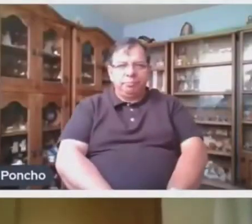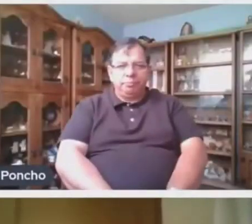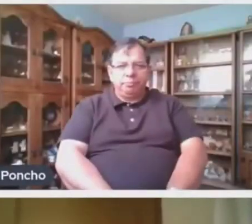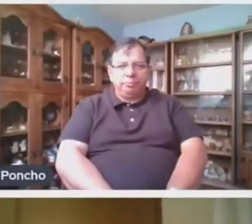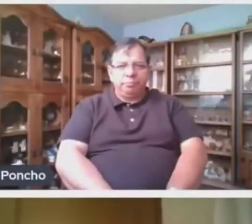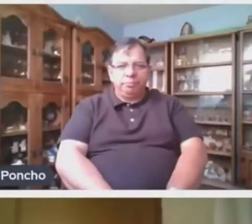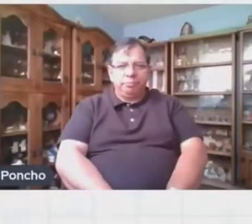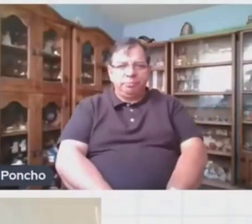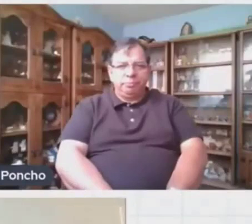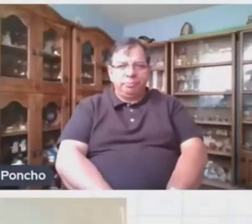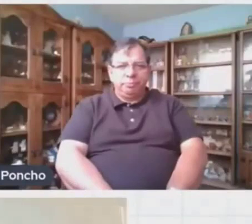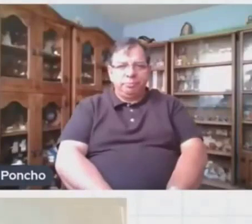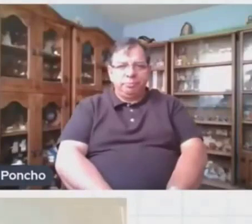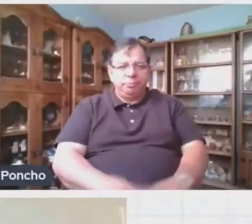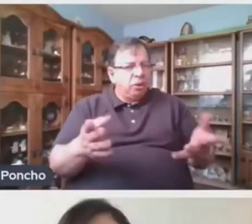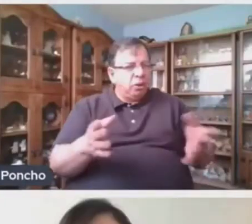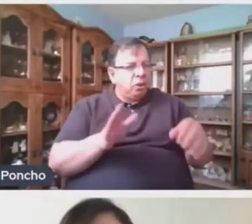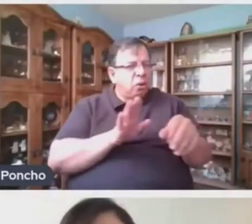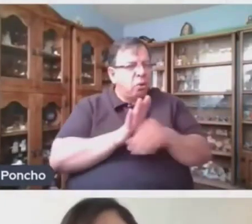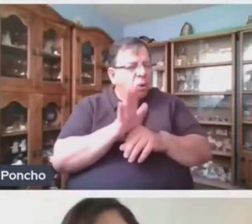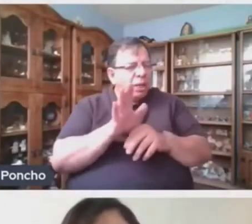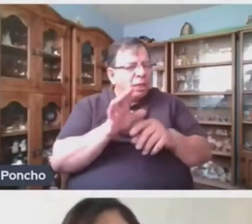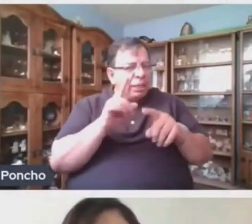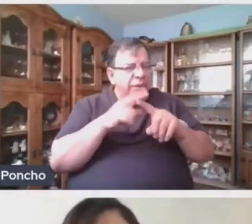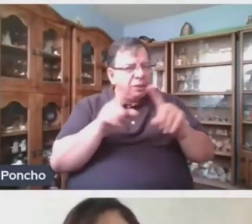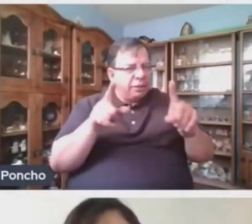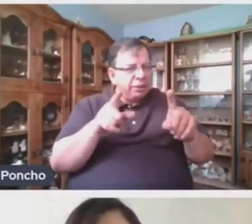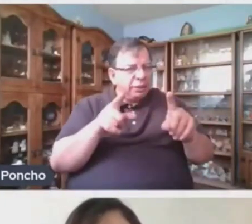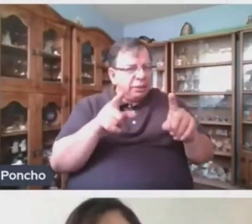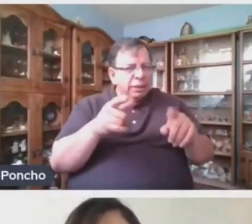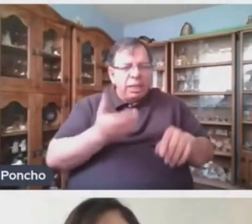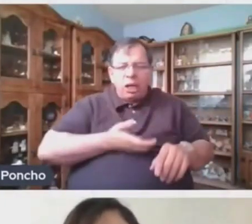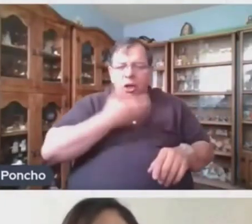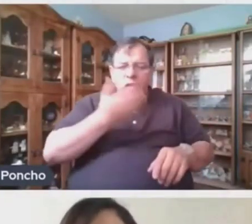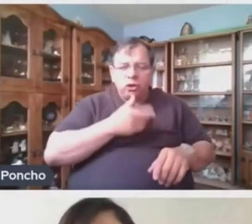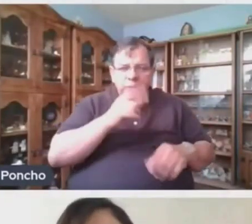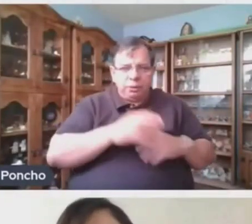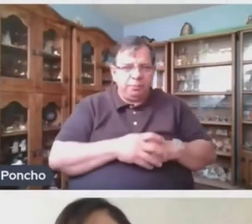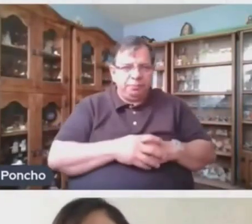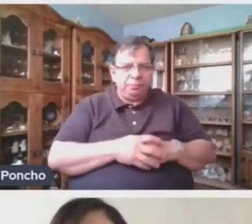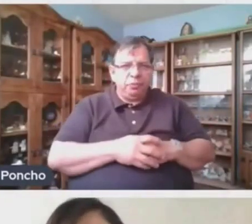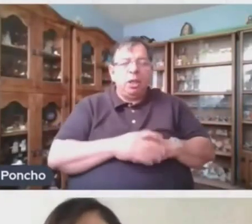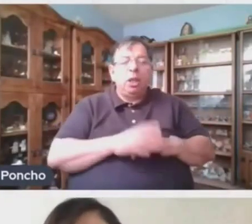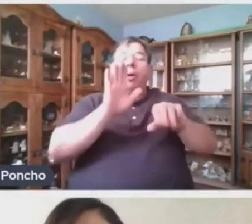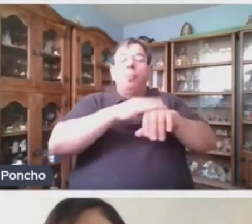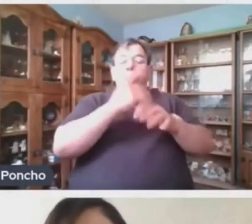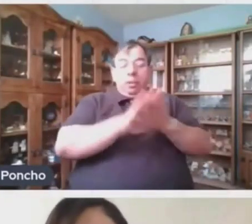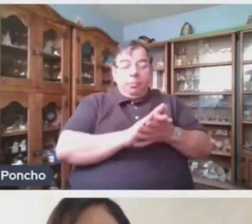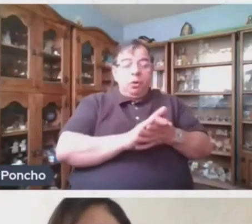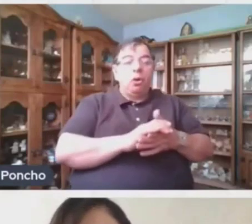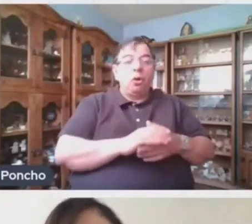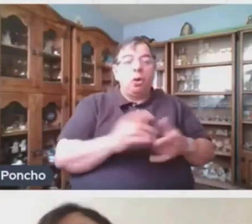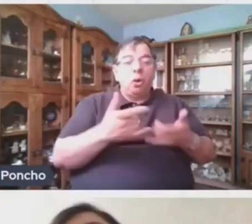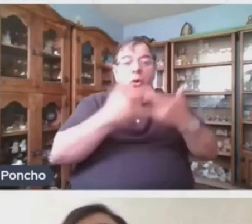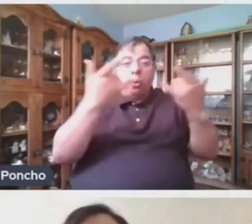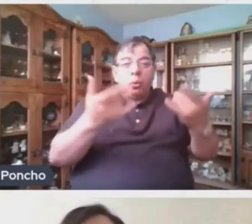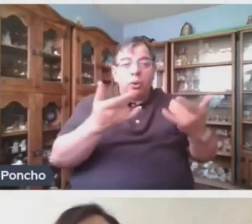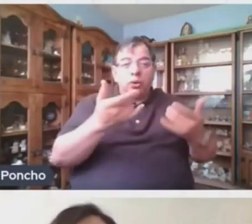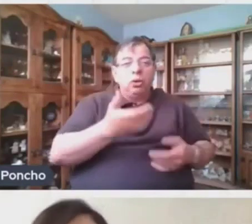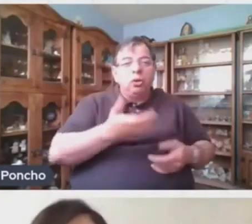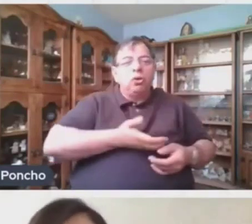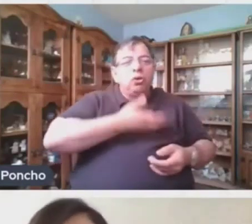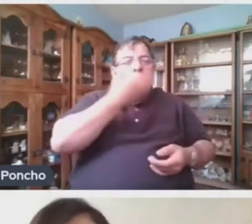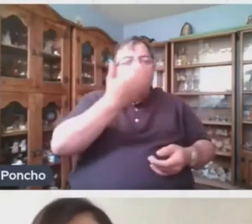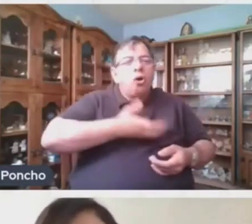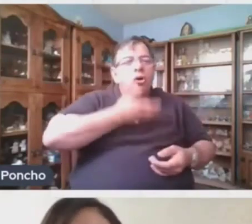De tradición literaria? Claro Bueno Los cuentos de tradición oral Tienen su origen En los mitos